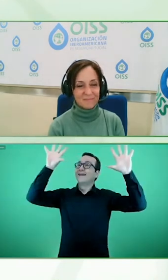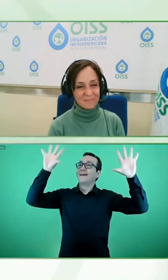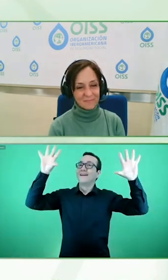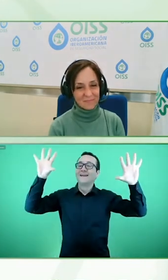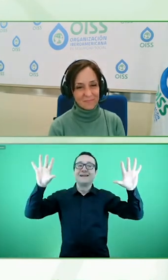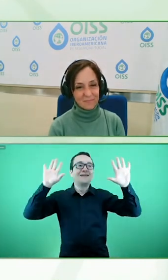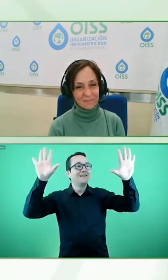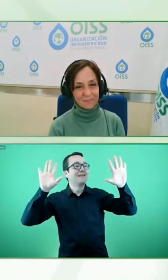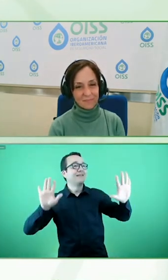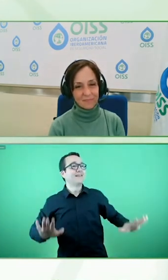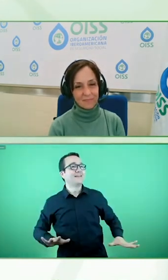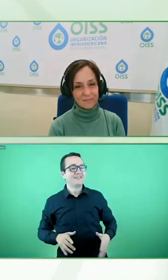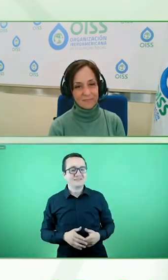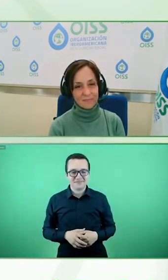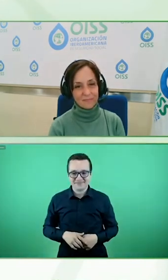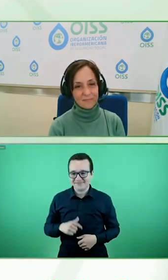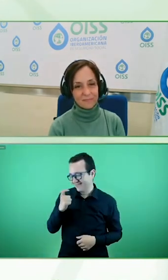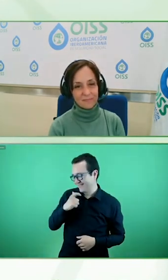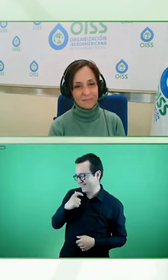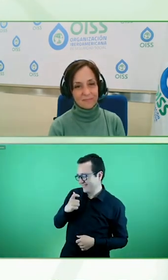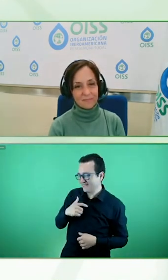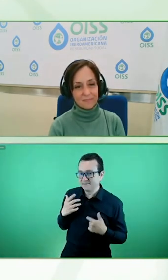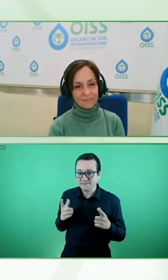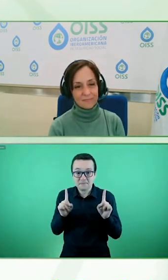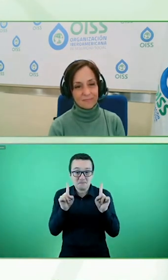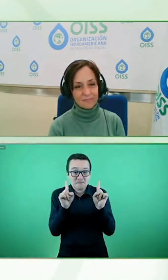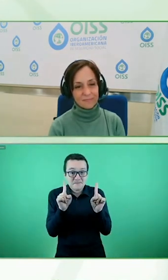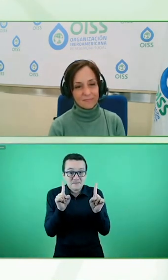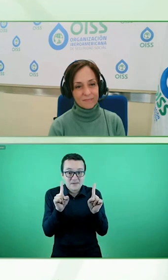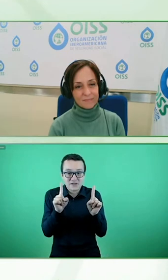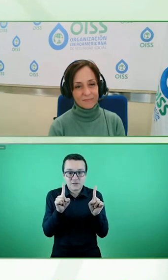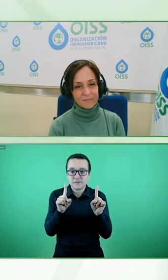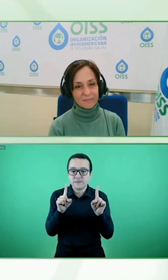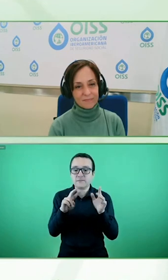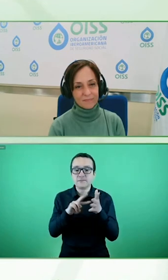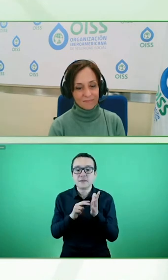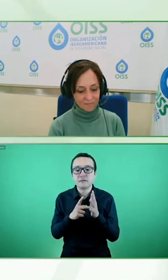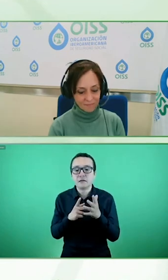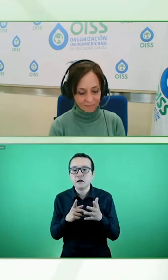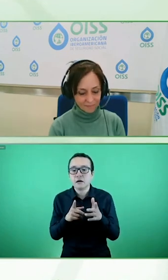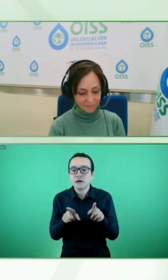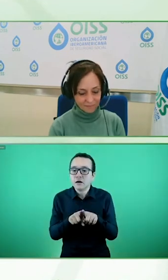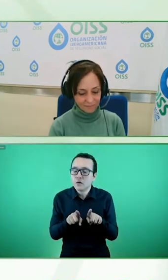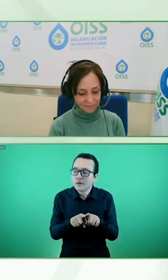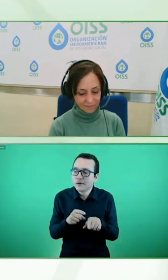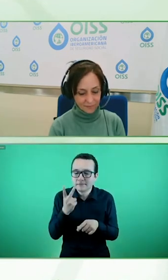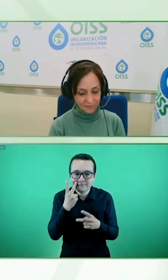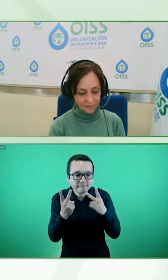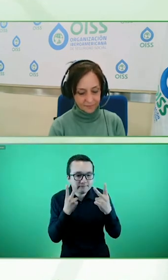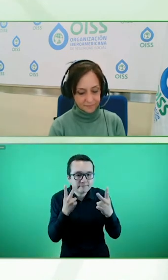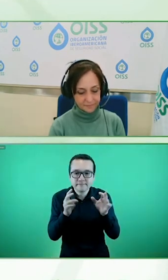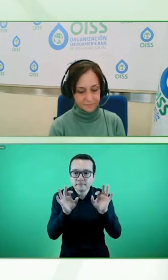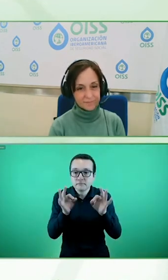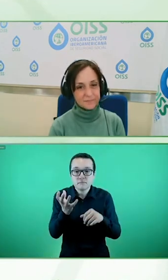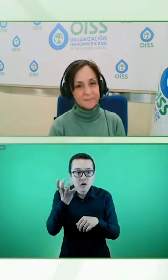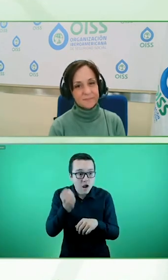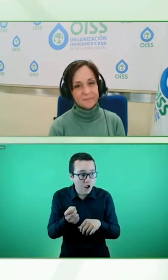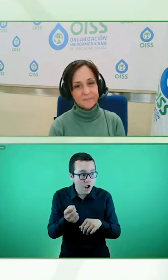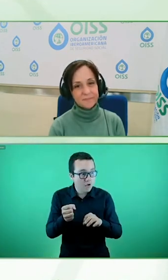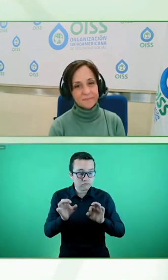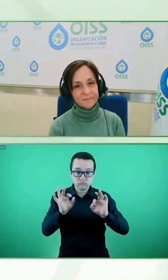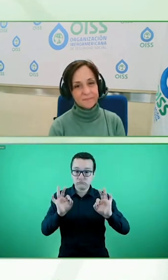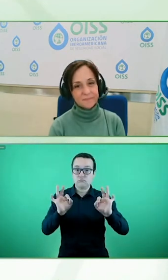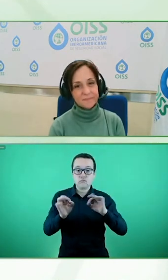y creo que nos estamos perdiendo ahí de ver en este caso las oportunidades que hay al momento de diseñar